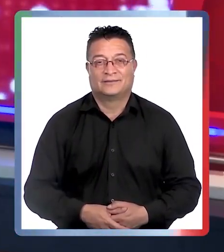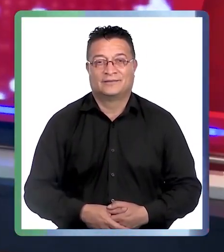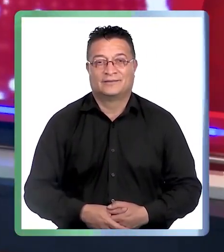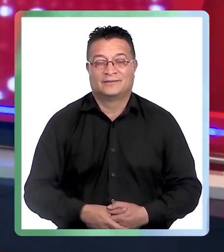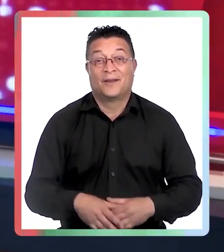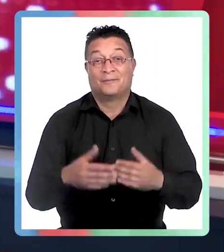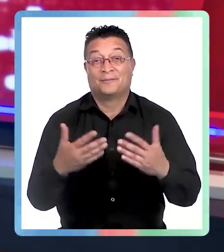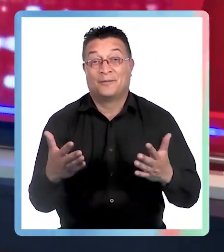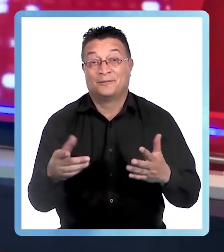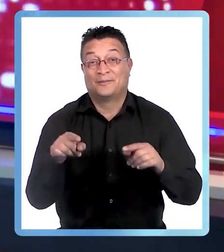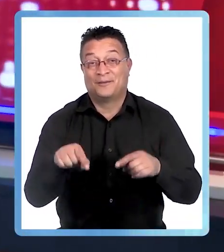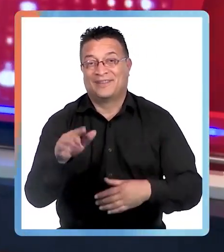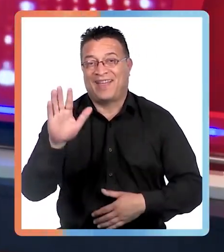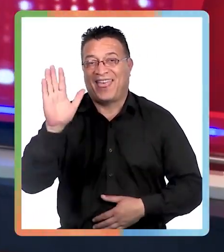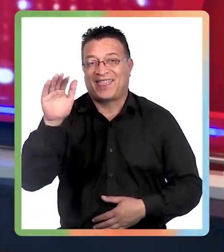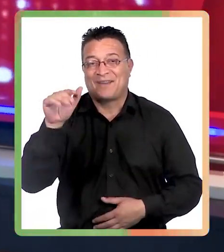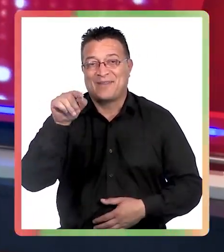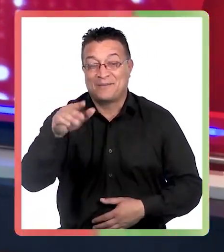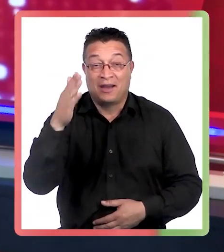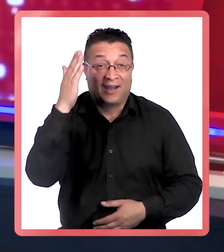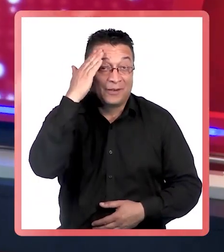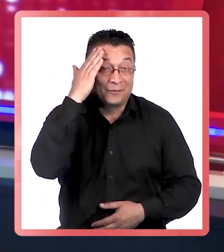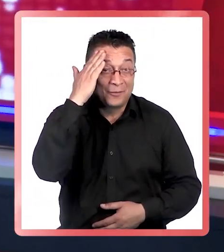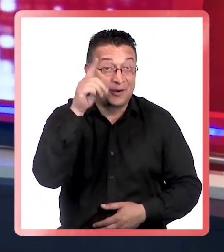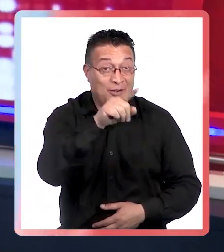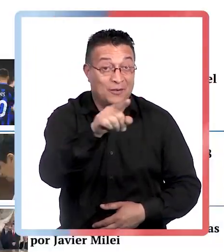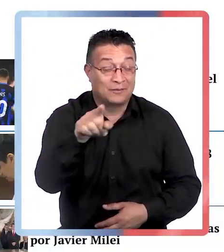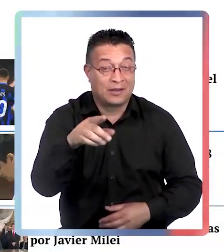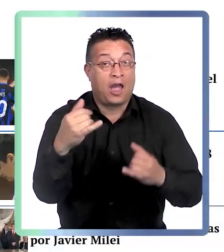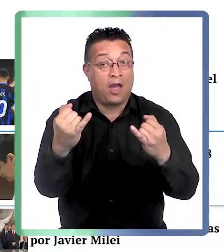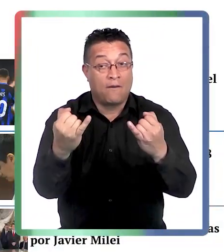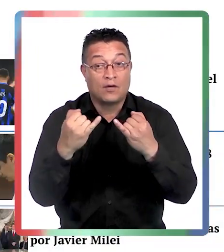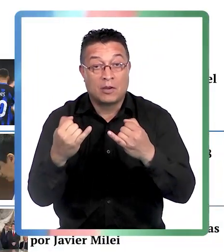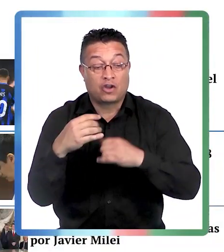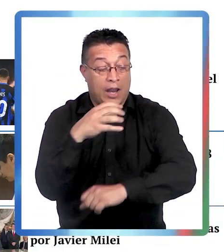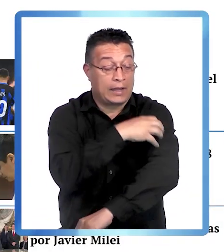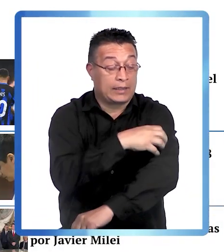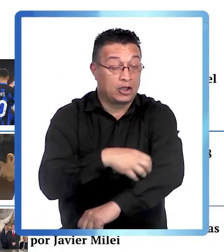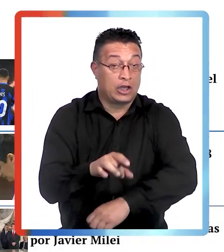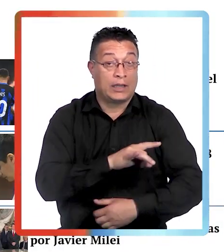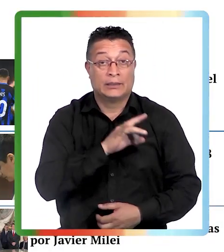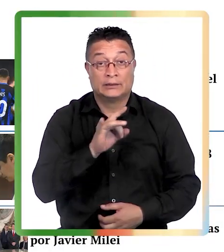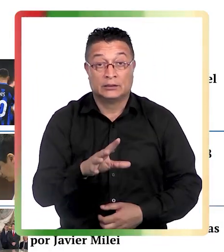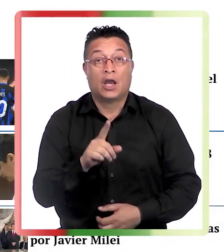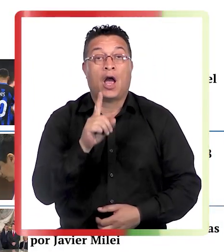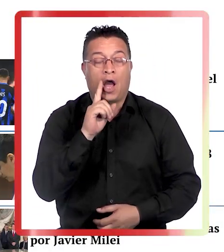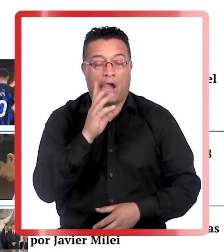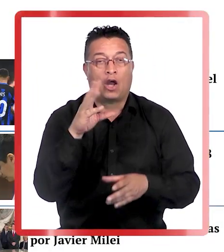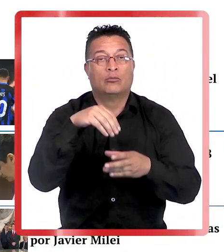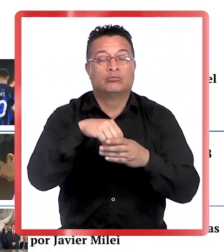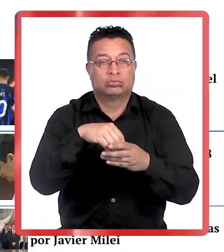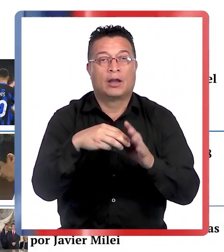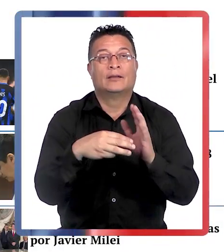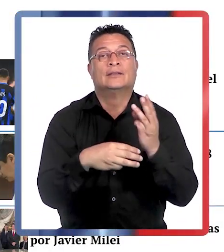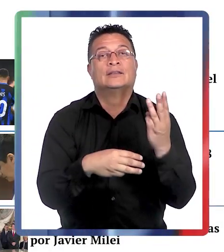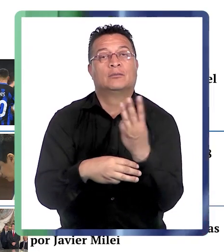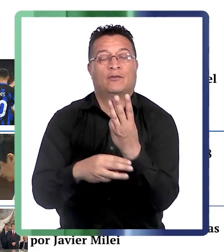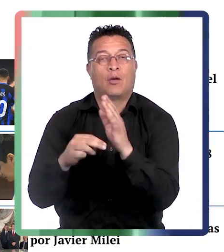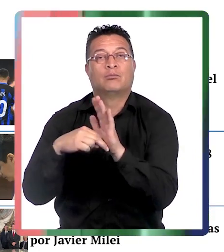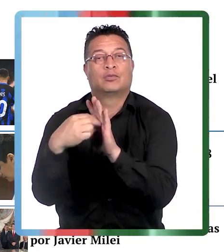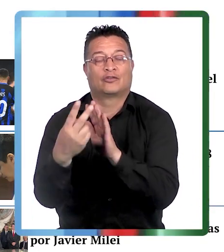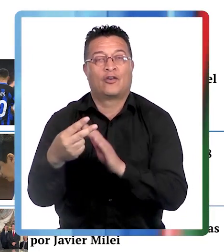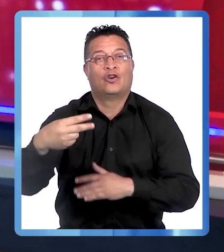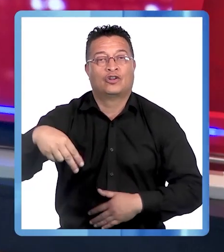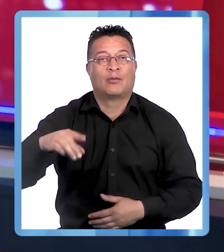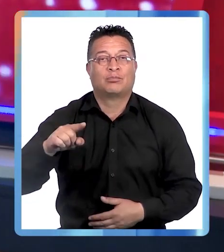Gracias por ver el video. Y recuerden, como siempre, que la información de las regiones del país está en www.portavoznoticias